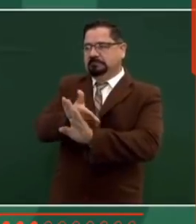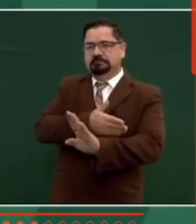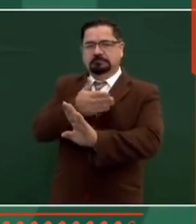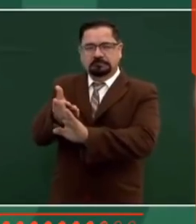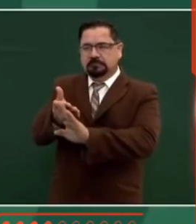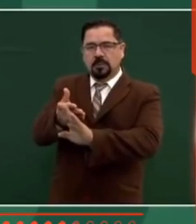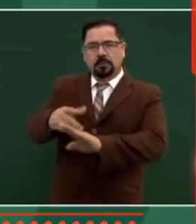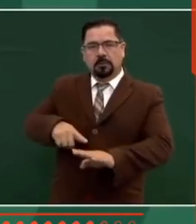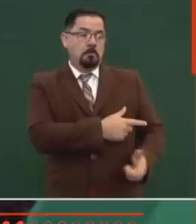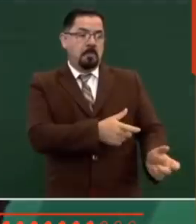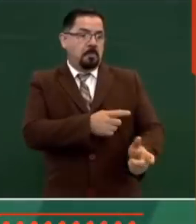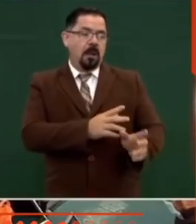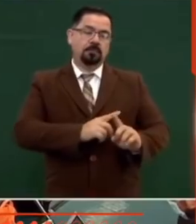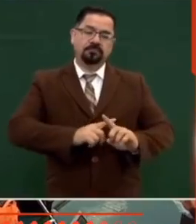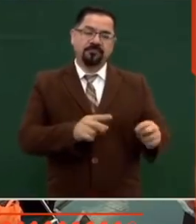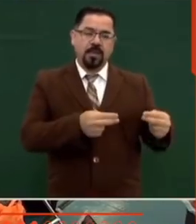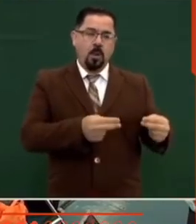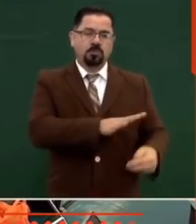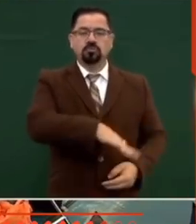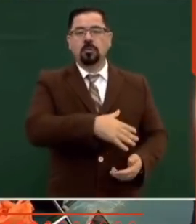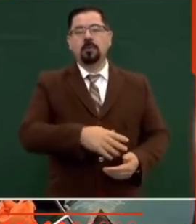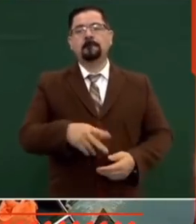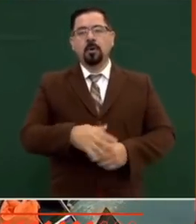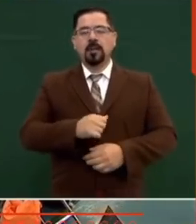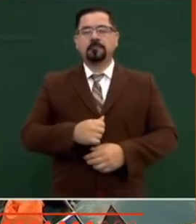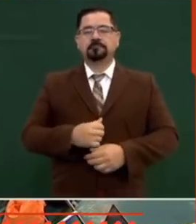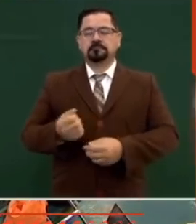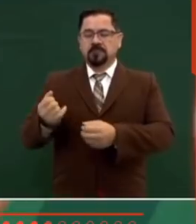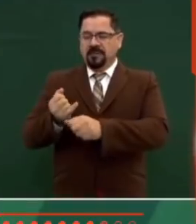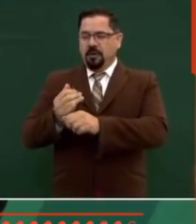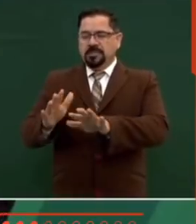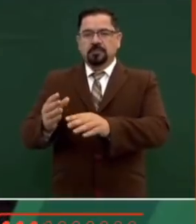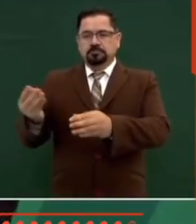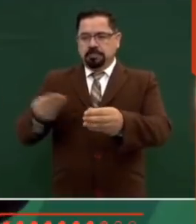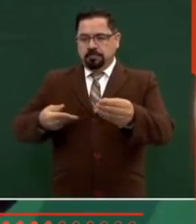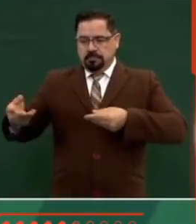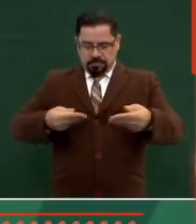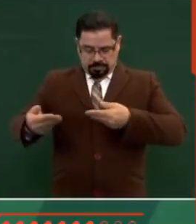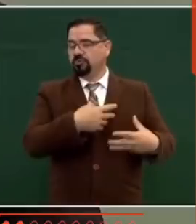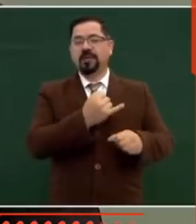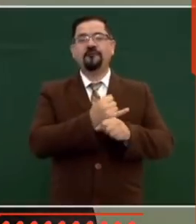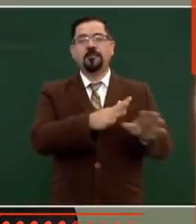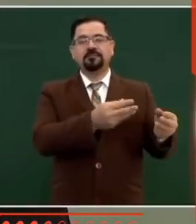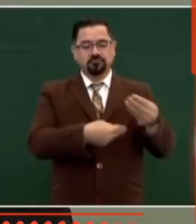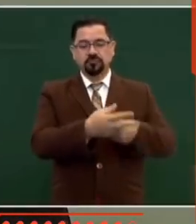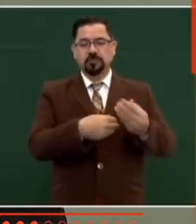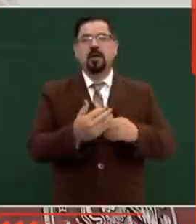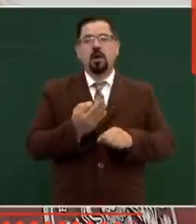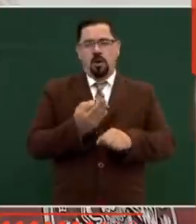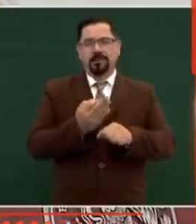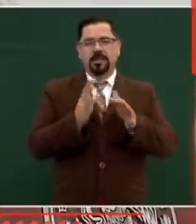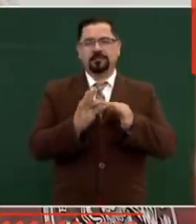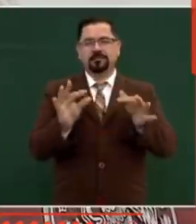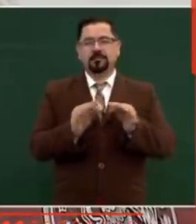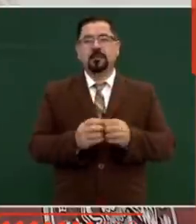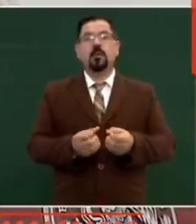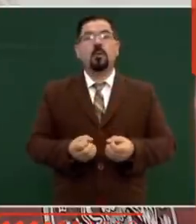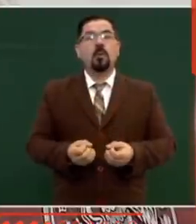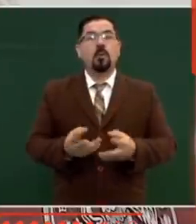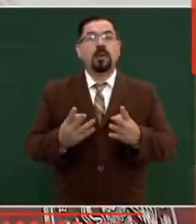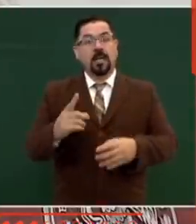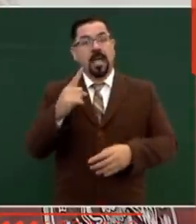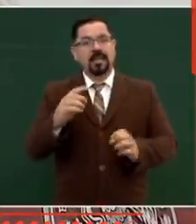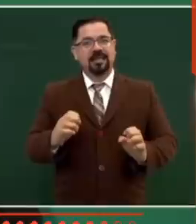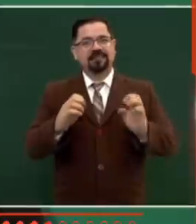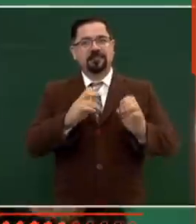recibir canonjías. Me llega mi información de todo el país, por eso ya no existe el Estado Mayor. Ya les voy a dar el dato de cuántos llegan a Palacio